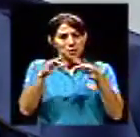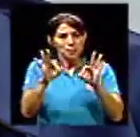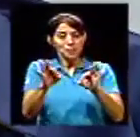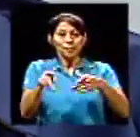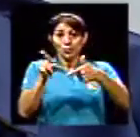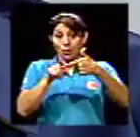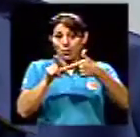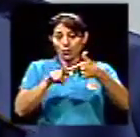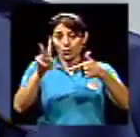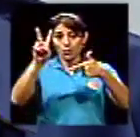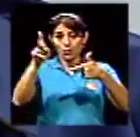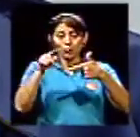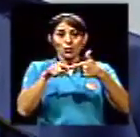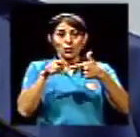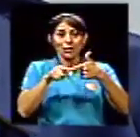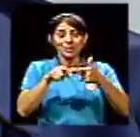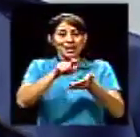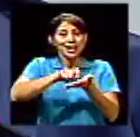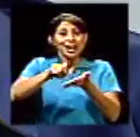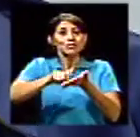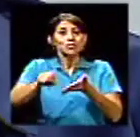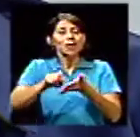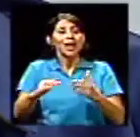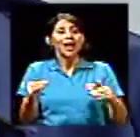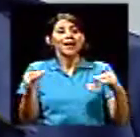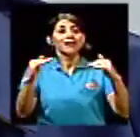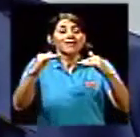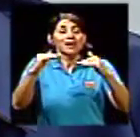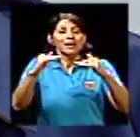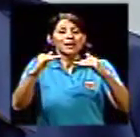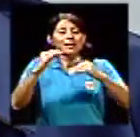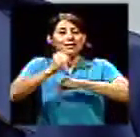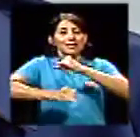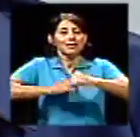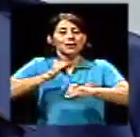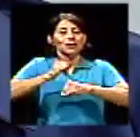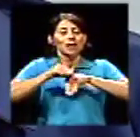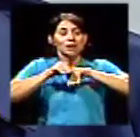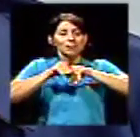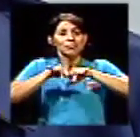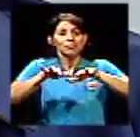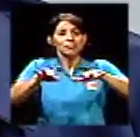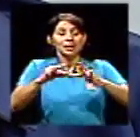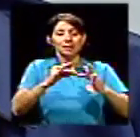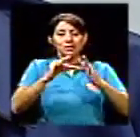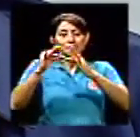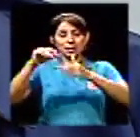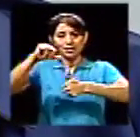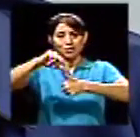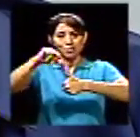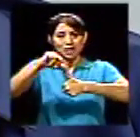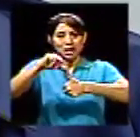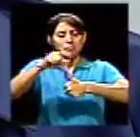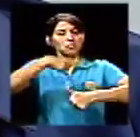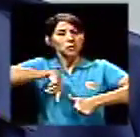internacionalización de la escuela, sobre todo a nivel centroamericano. Estamos haciendo esfuerzos grandes ahí. Ya tenemos... hemos